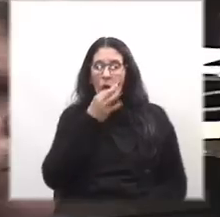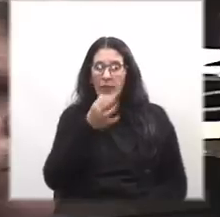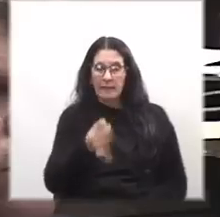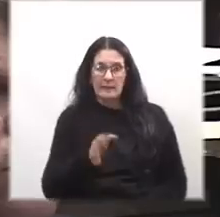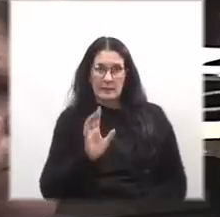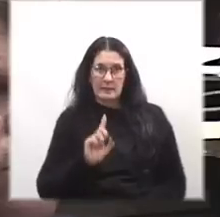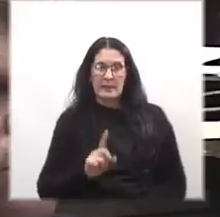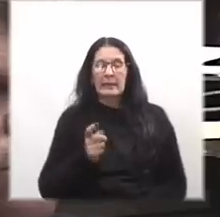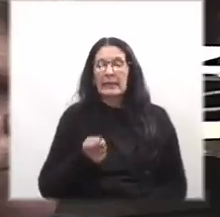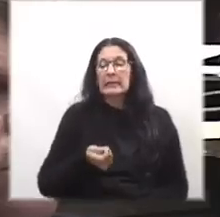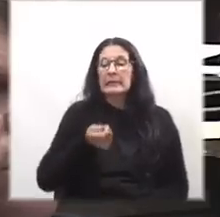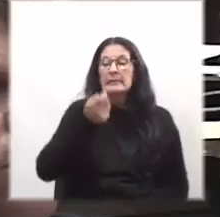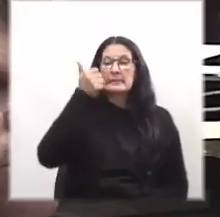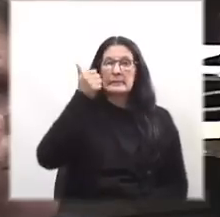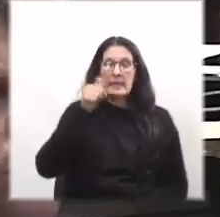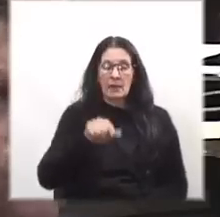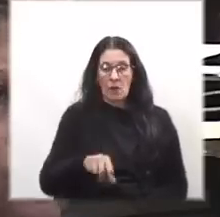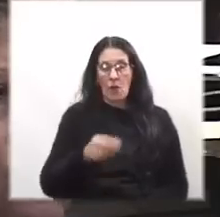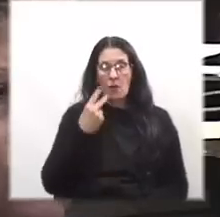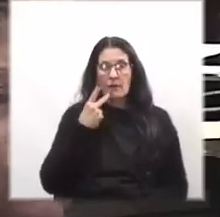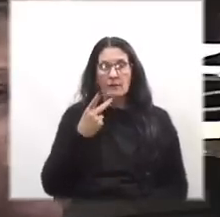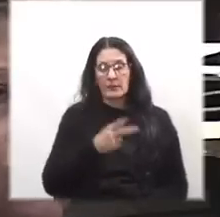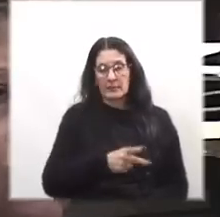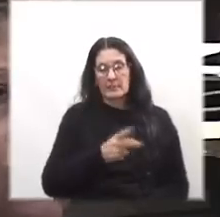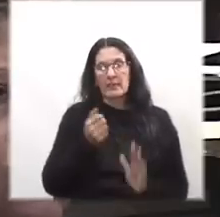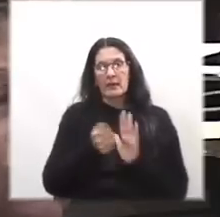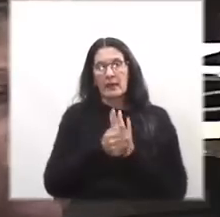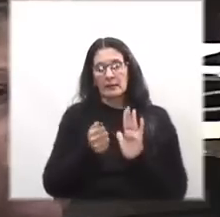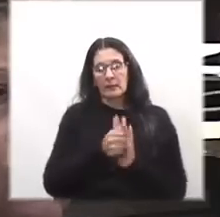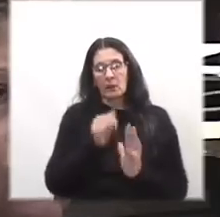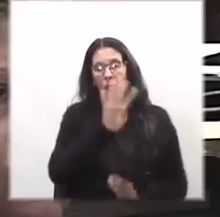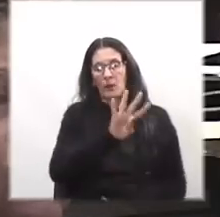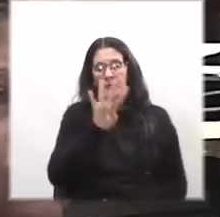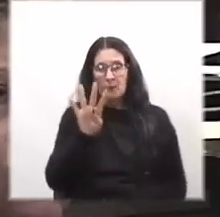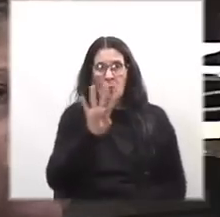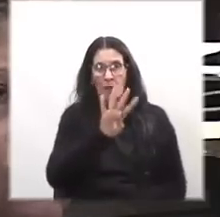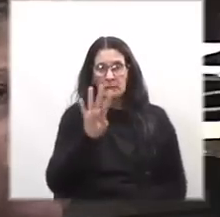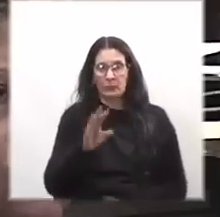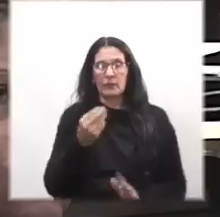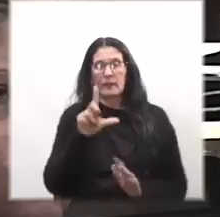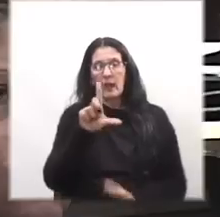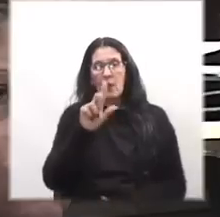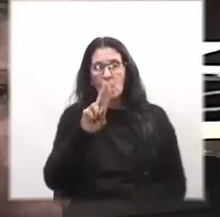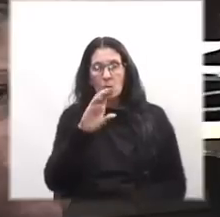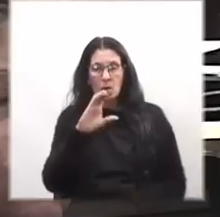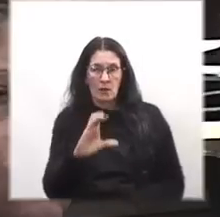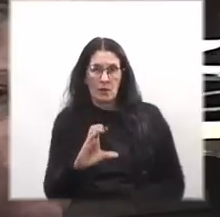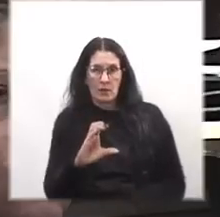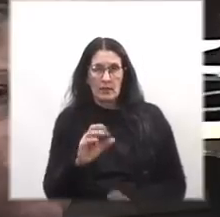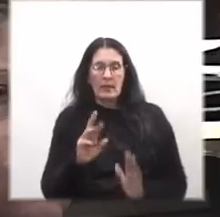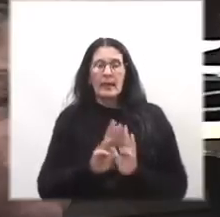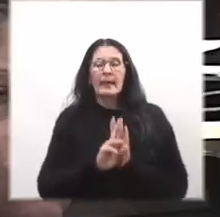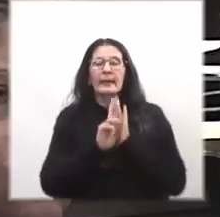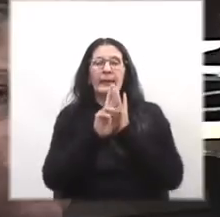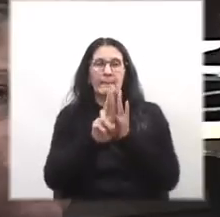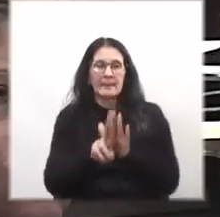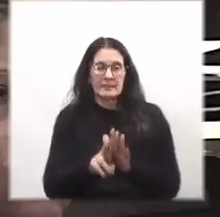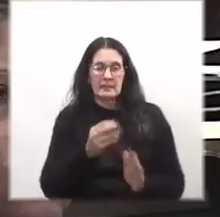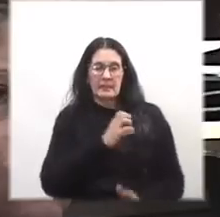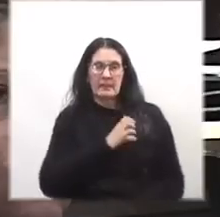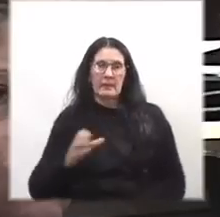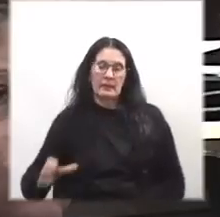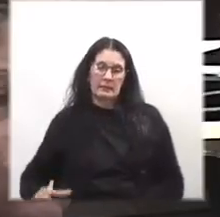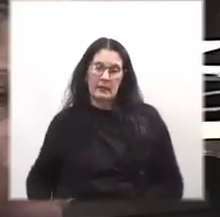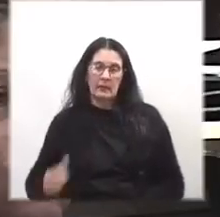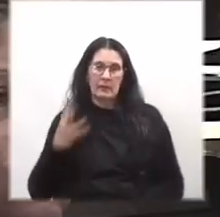expreso recién con la entrada en vigencia del artículo 44 de la LUC que los representantes del estado